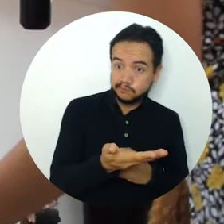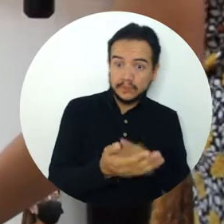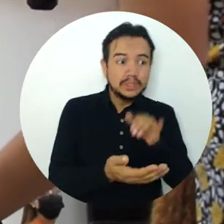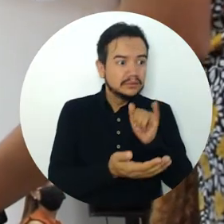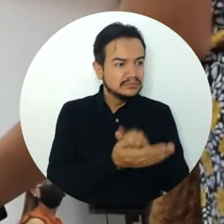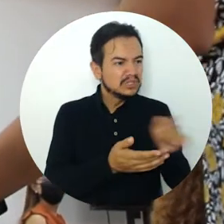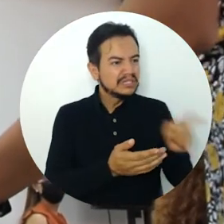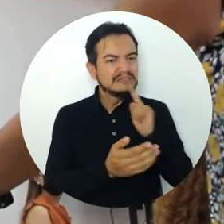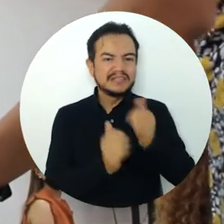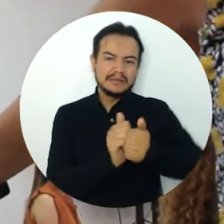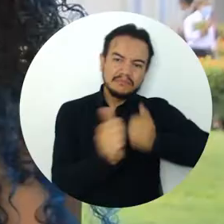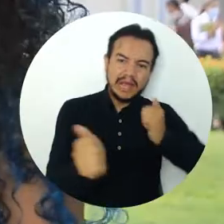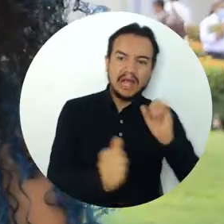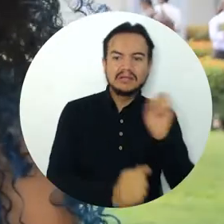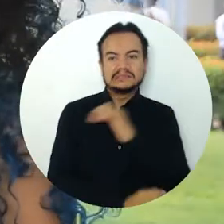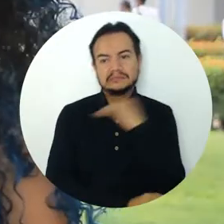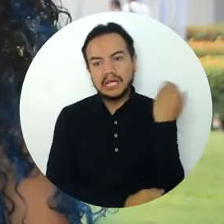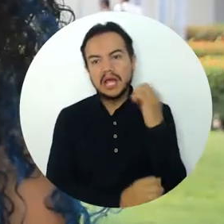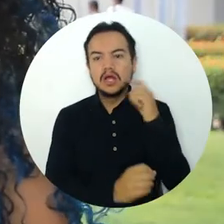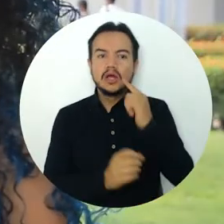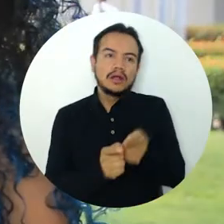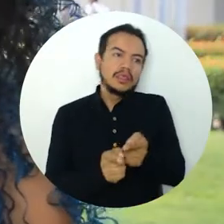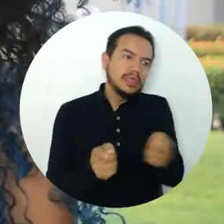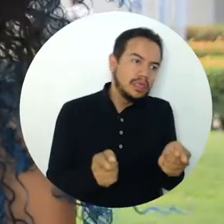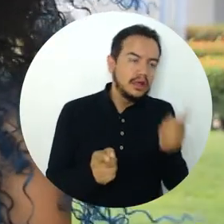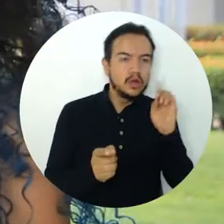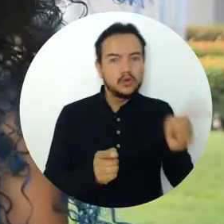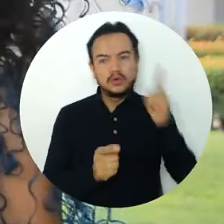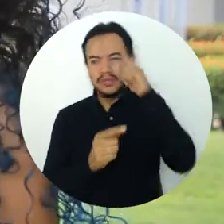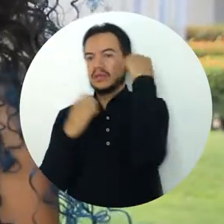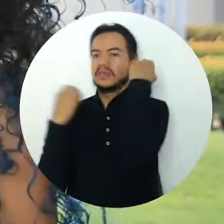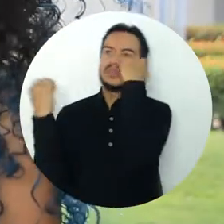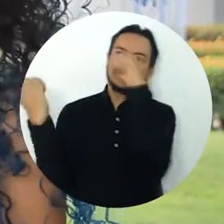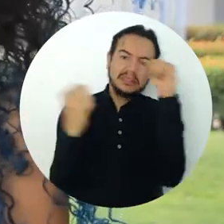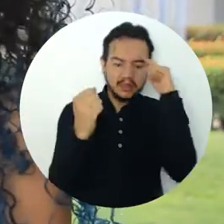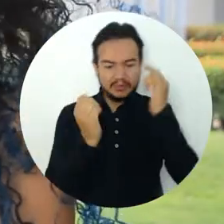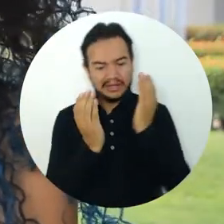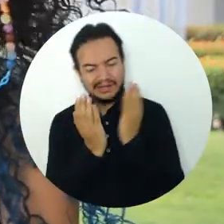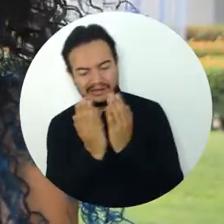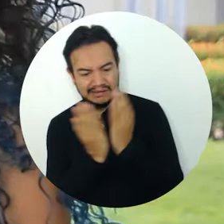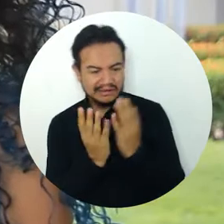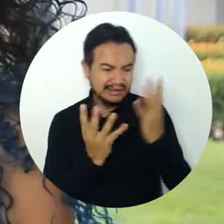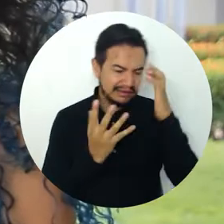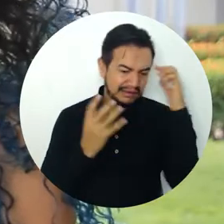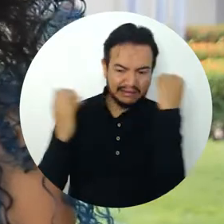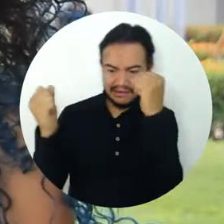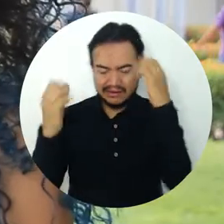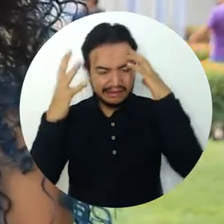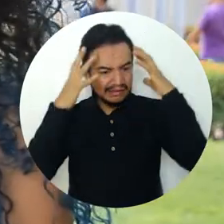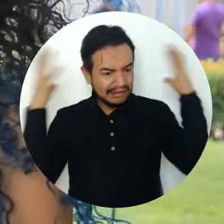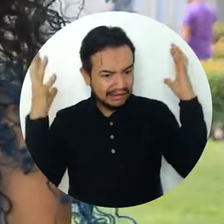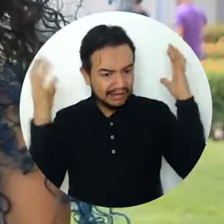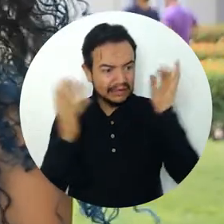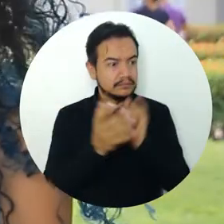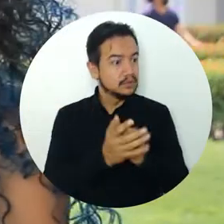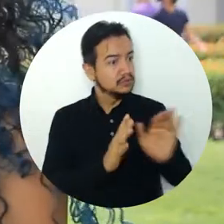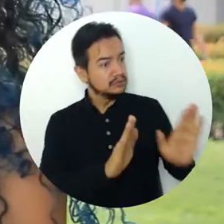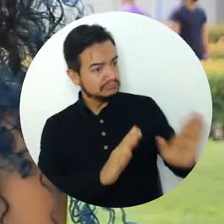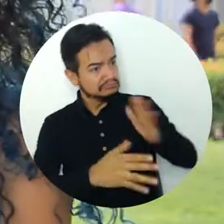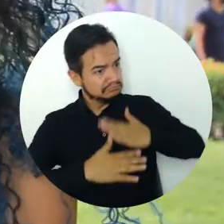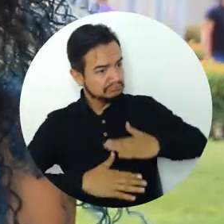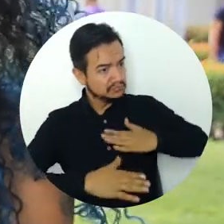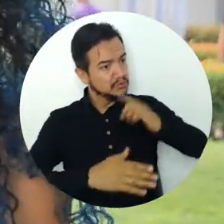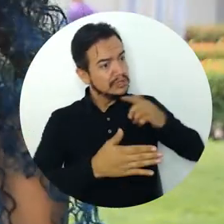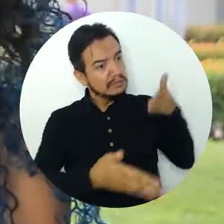estudiantes repitentes específicamente o a aquellos que tengan, por ejemplo, una carga emocional relacionada a sus factores académicos que simplemente pueden estar mejor